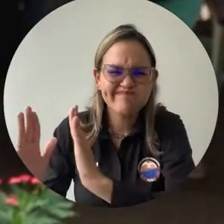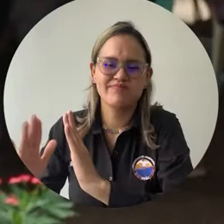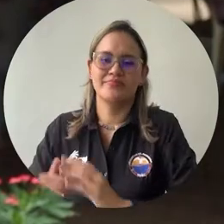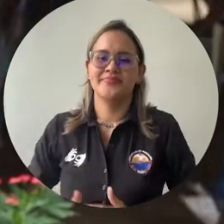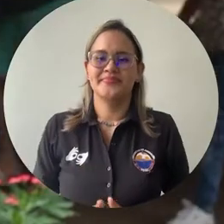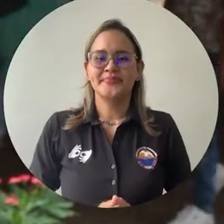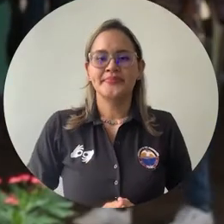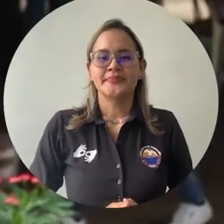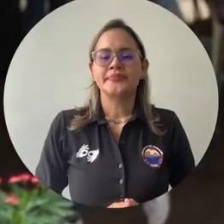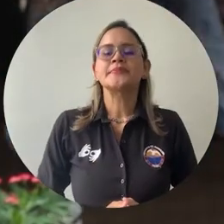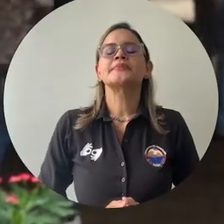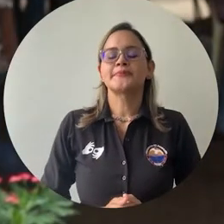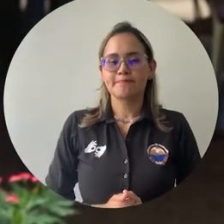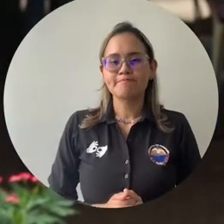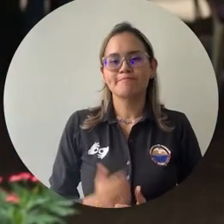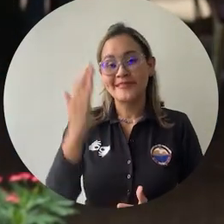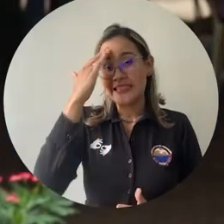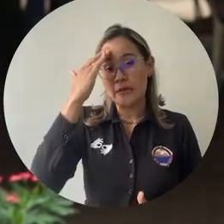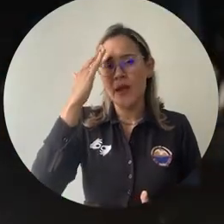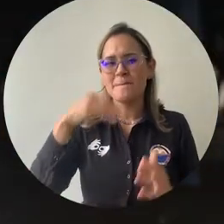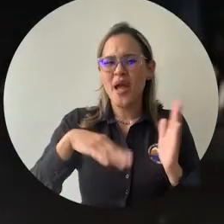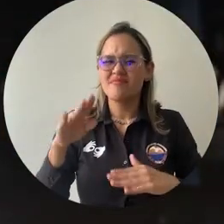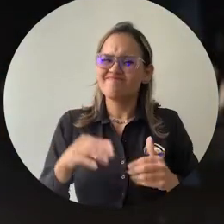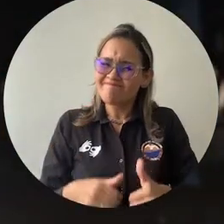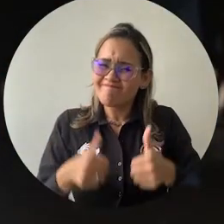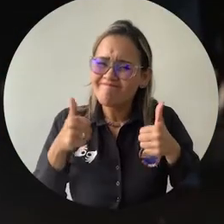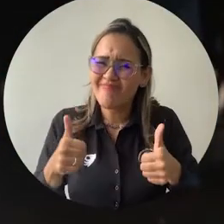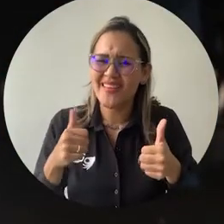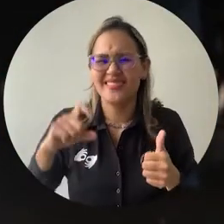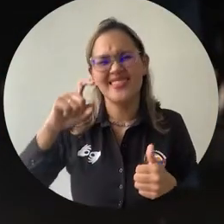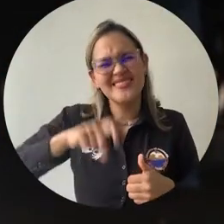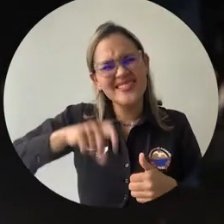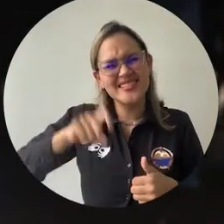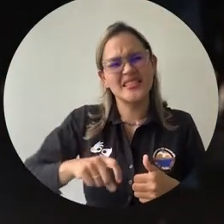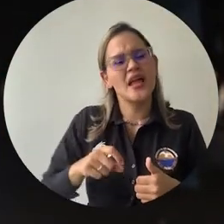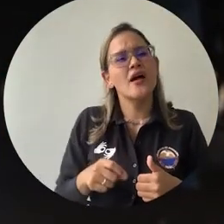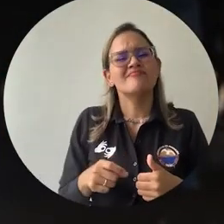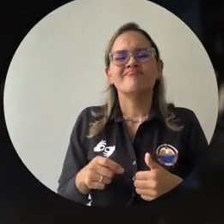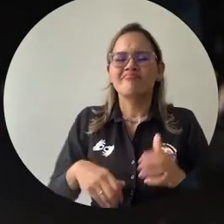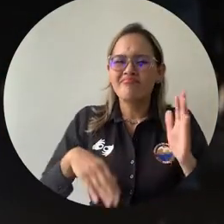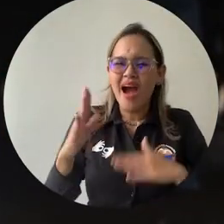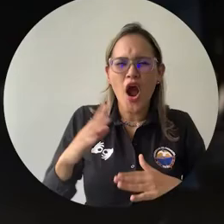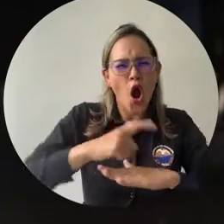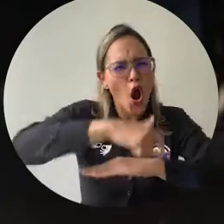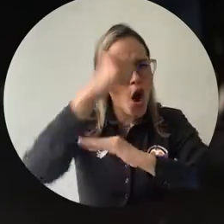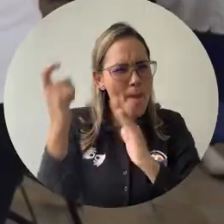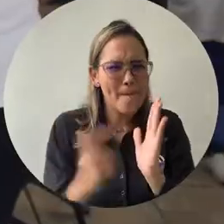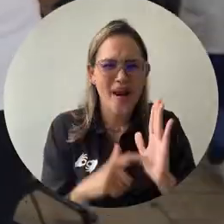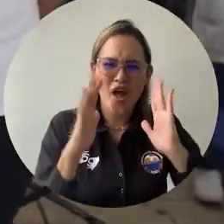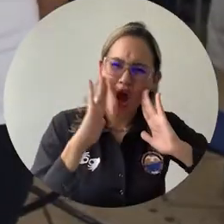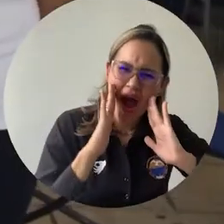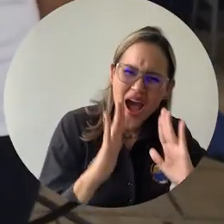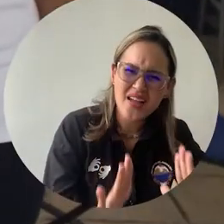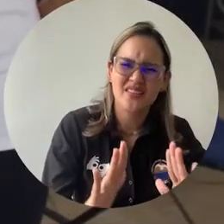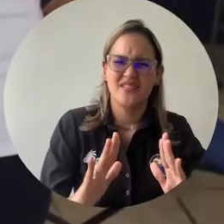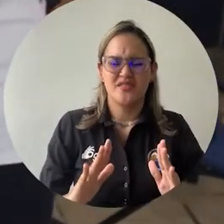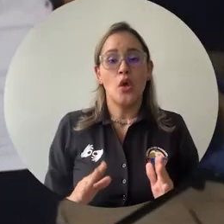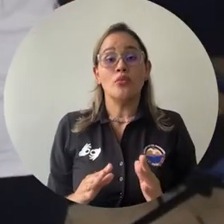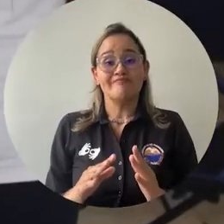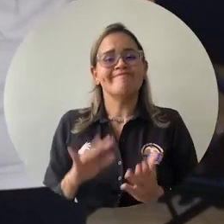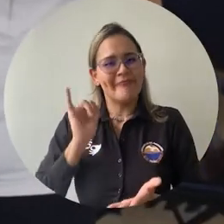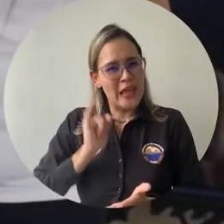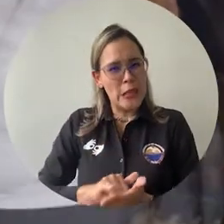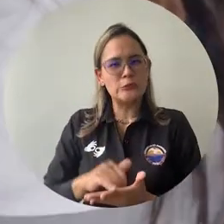el bienestar se construye en la integralidad, en la empatía y en la solidaridad. Y en ese sentido damos cumplimiento a los